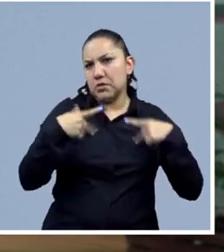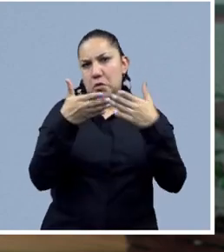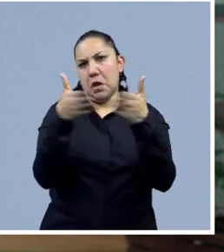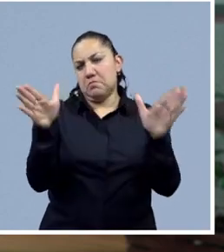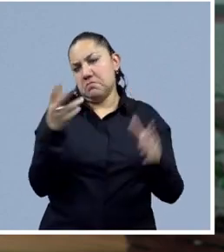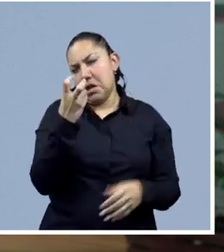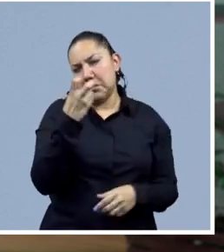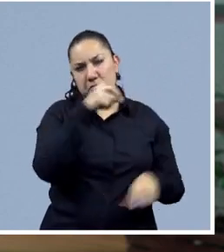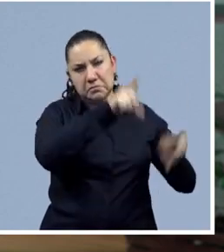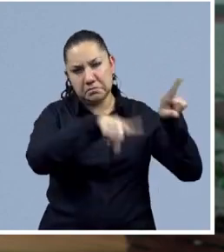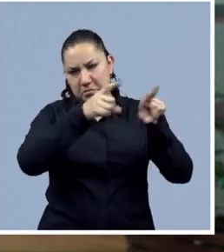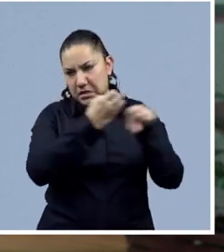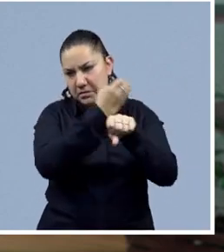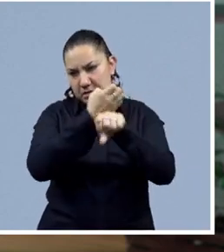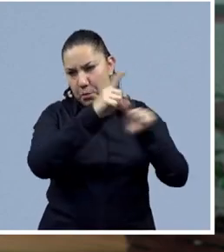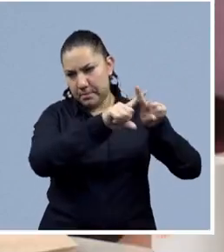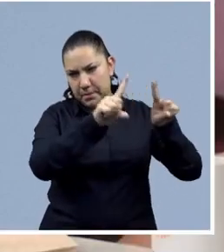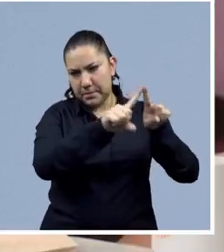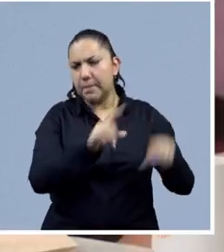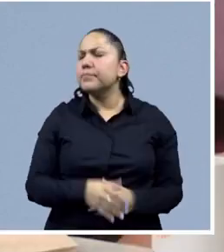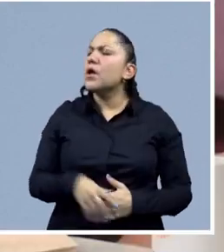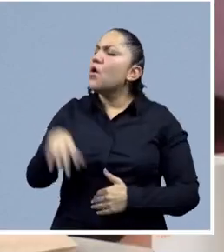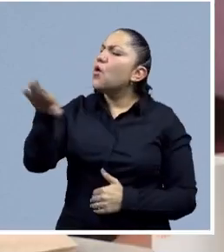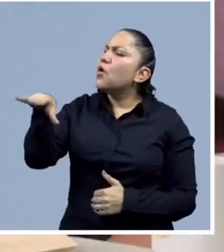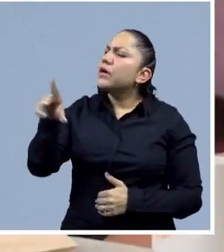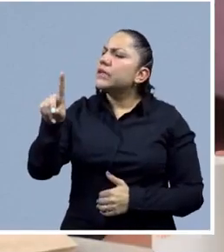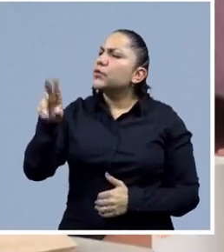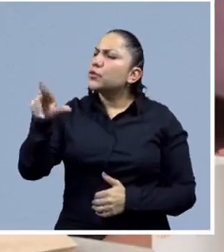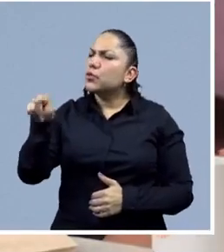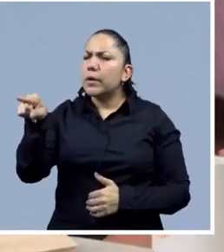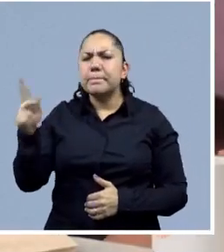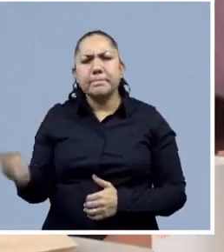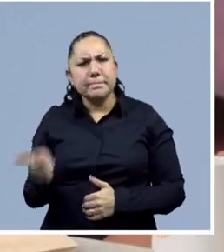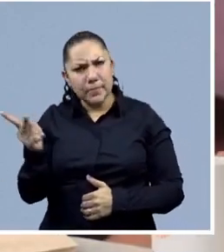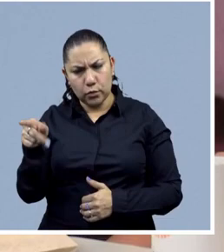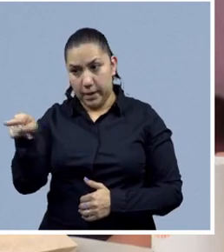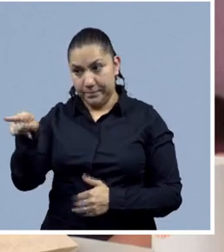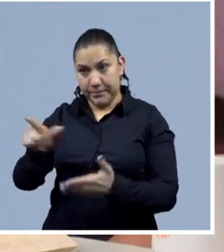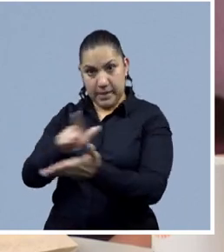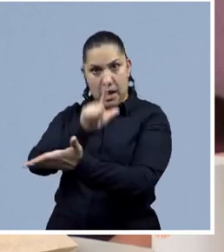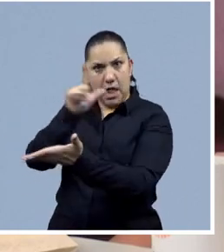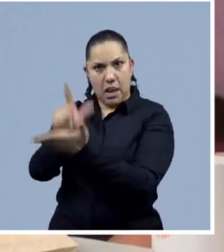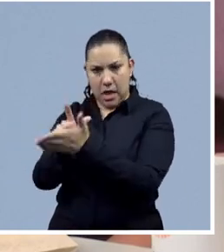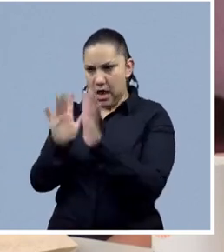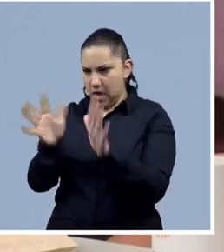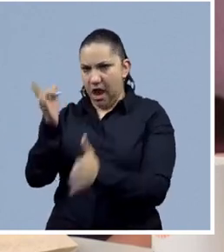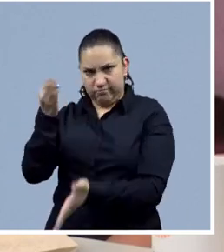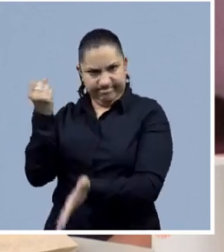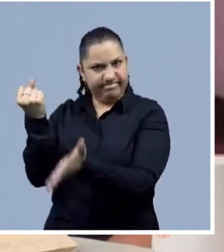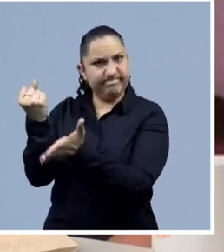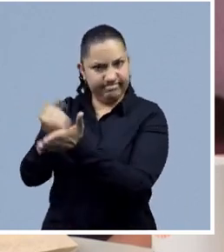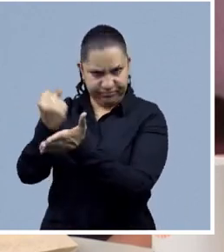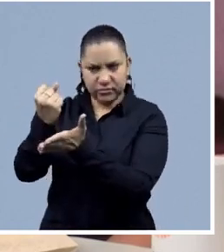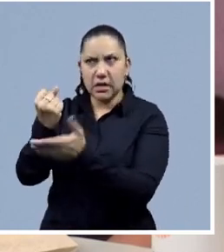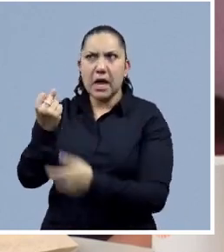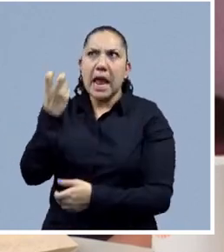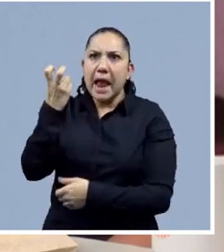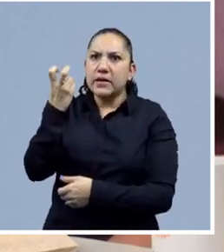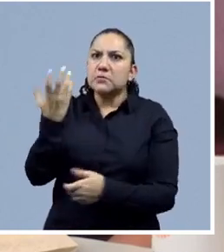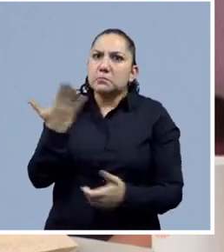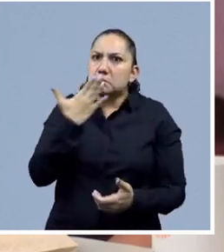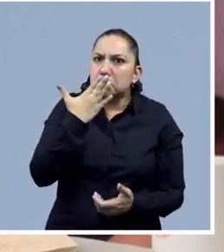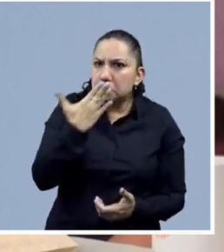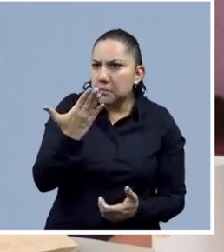Y doctora, me gustaría también que nos dijera, a partir de que ya se aprobó esta ley, también ahorita, ¿cuál es su situación actual? ¿Y qué